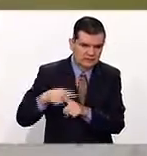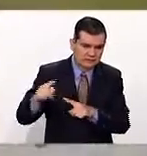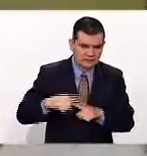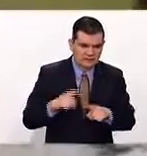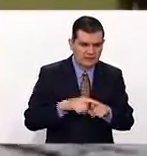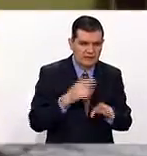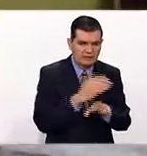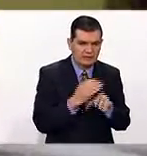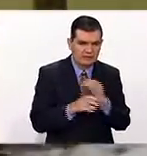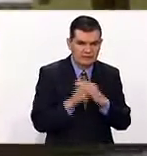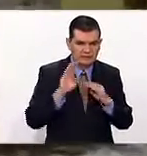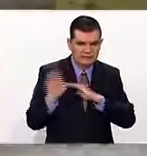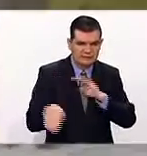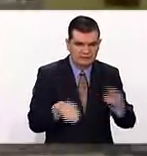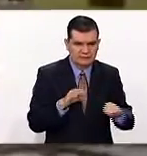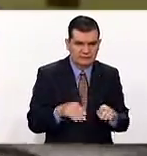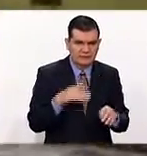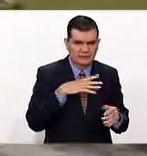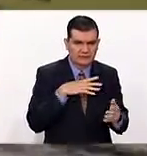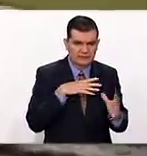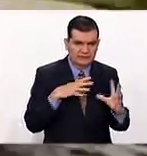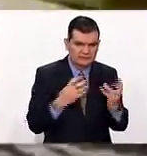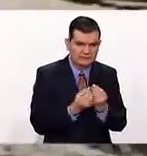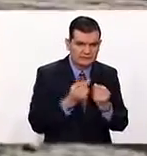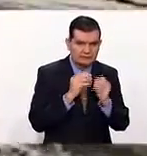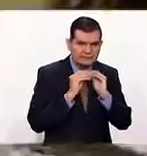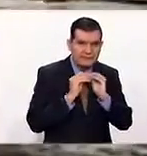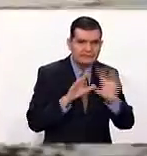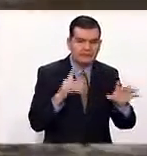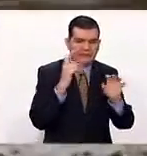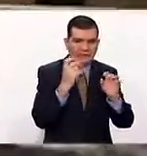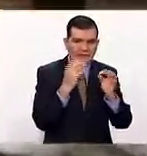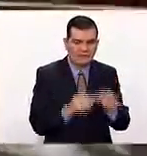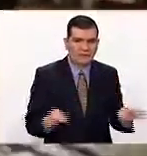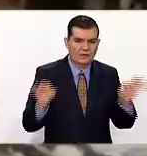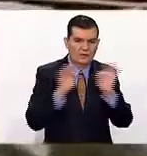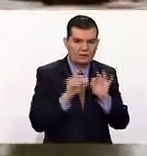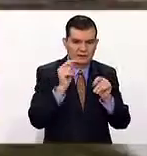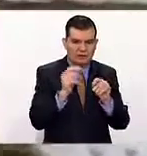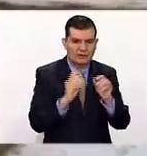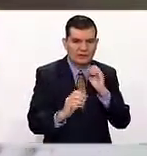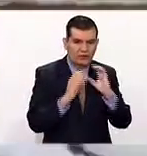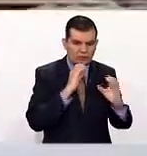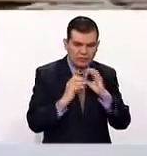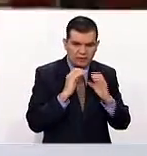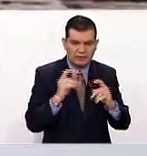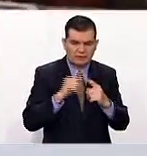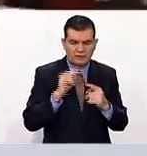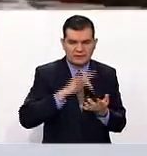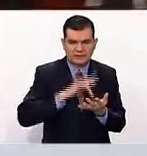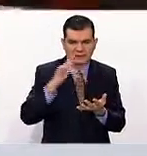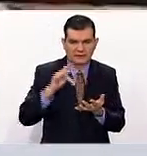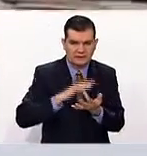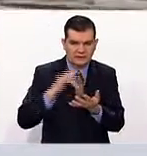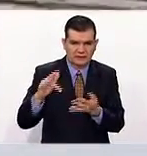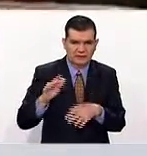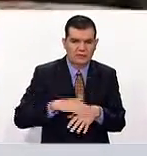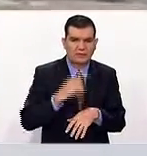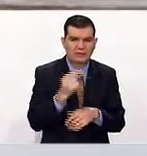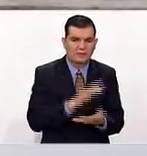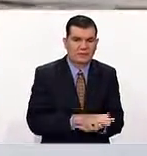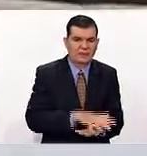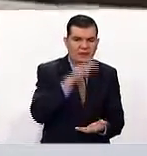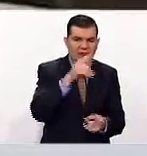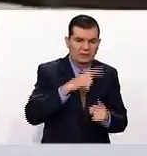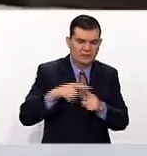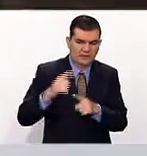de decesos. Y también haciendo una campaña de infusión muy importante, y a ustedes los medios de comunicación el agradecimiento, porque el mayor